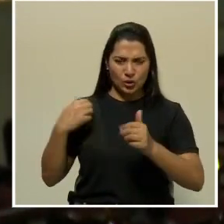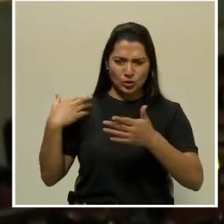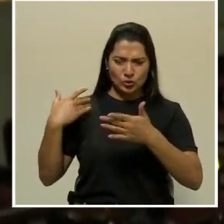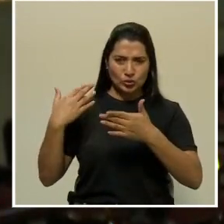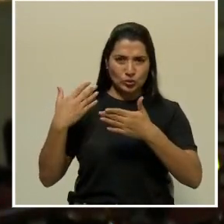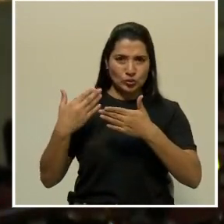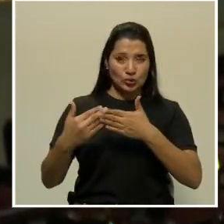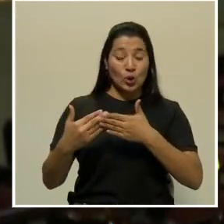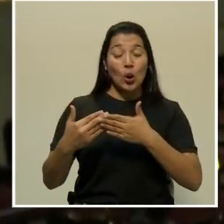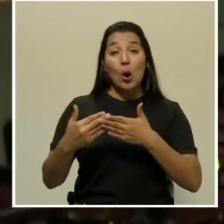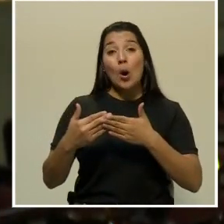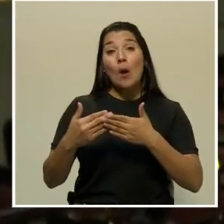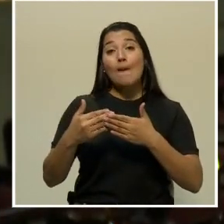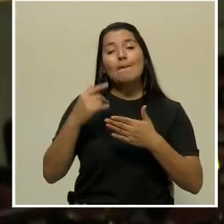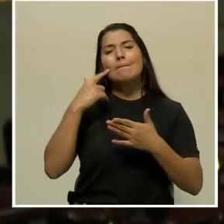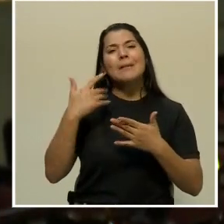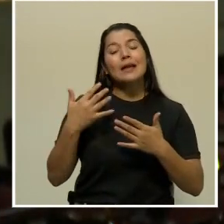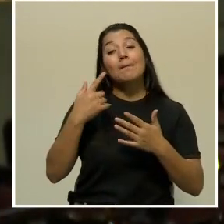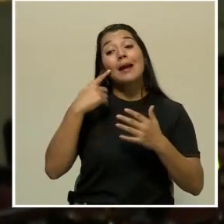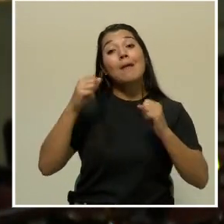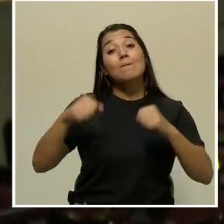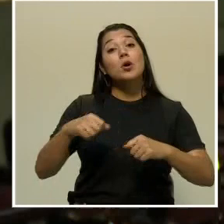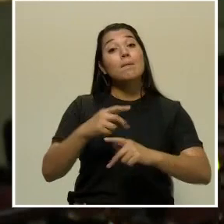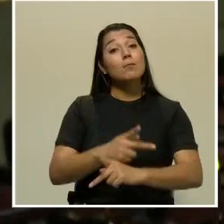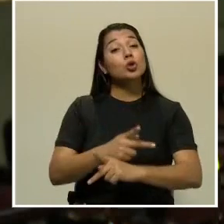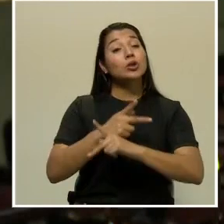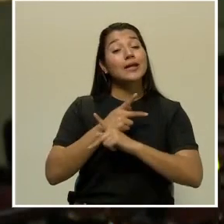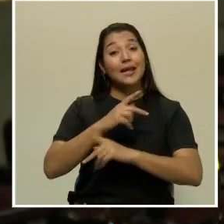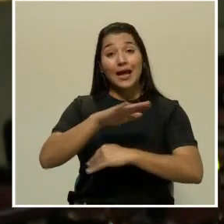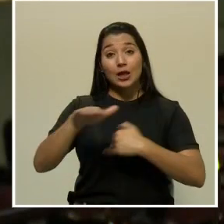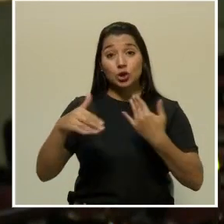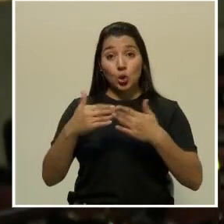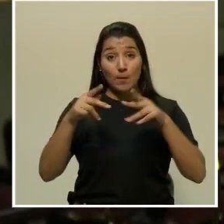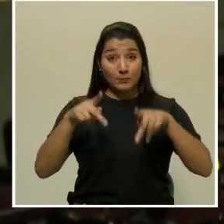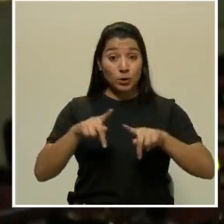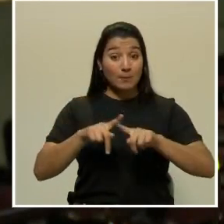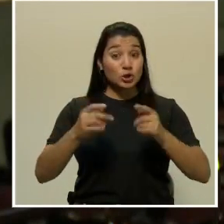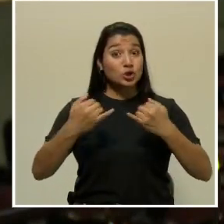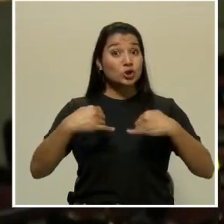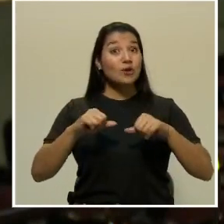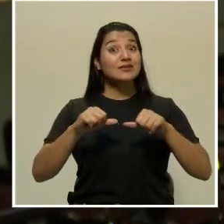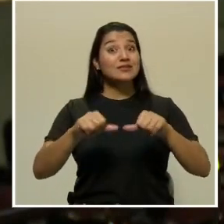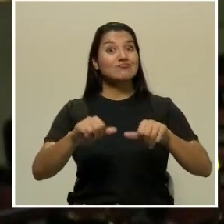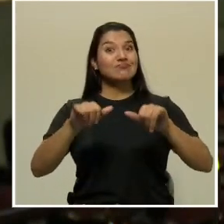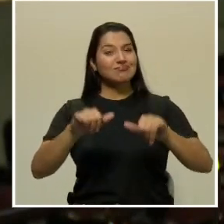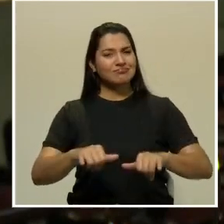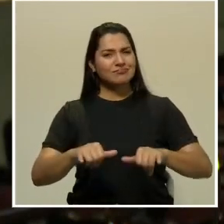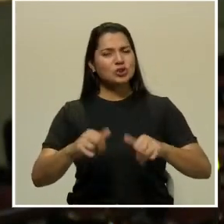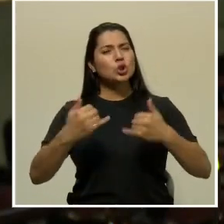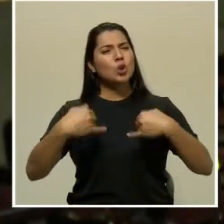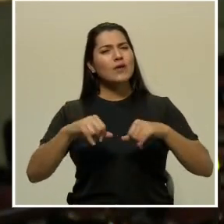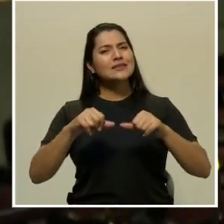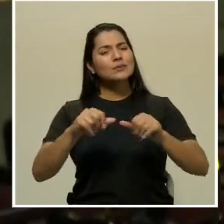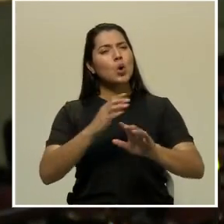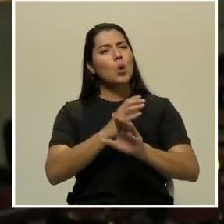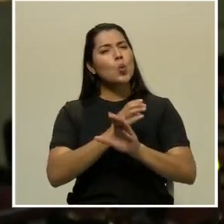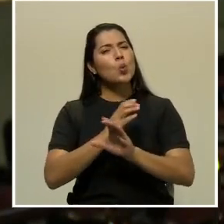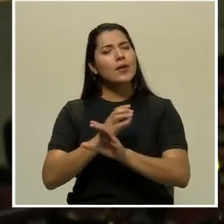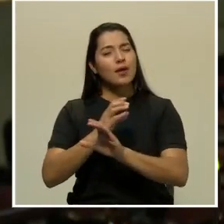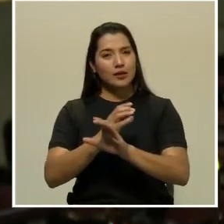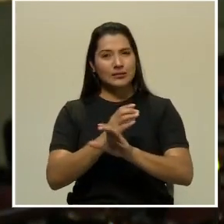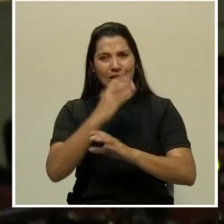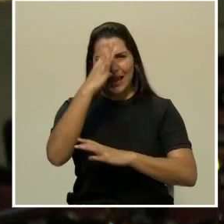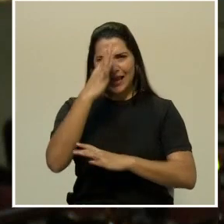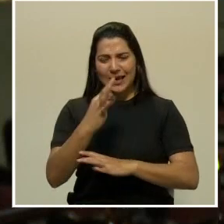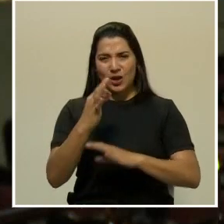razón que es de protección de todas las personas, pero aquí estamos, aquí estamos cuidando. Yo creo que es importante que se sepa